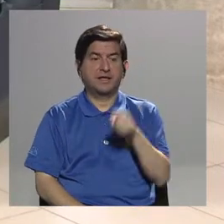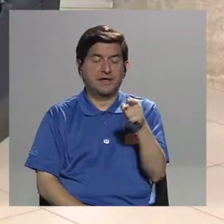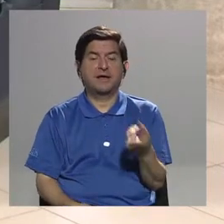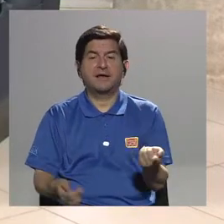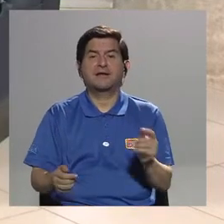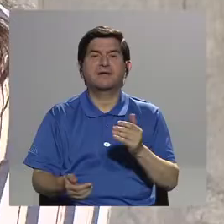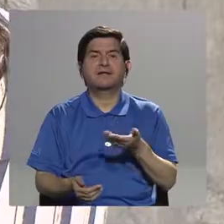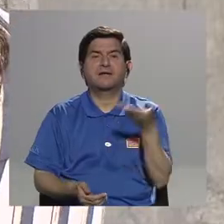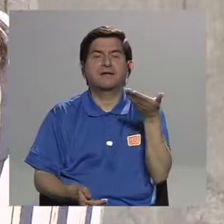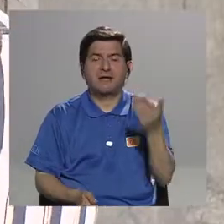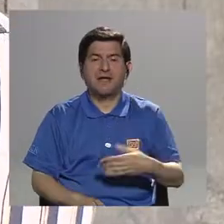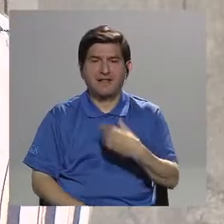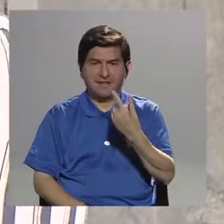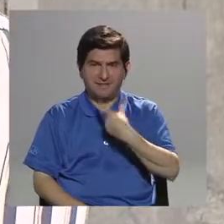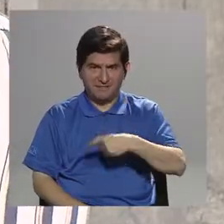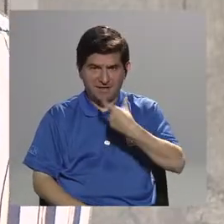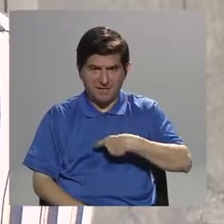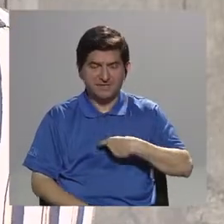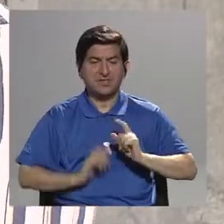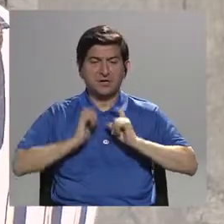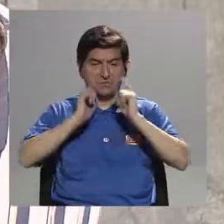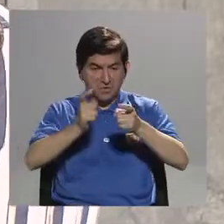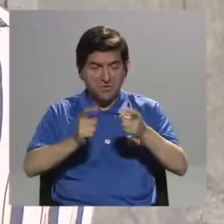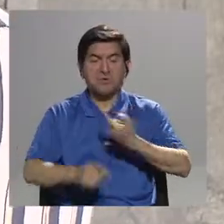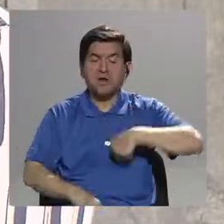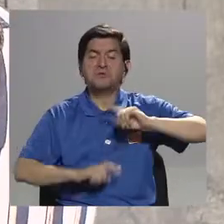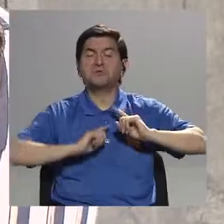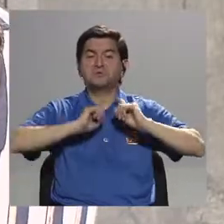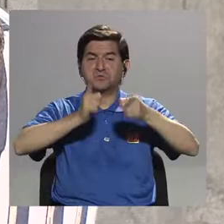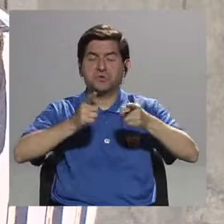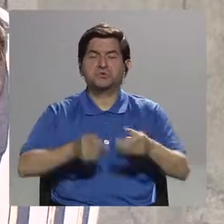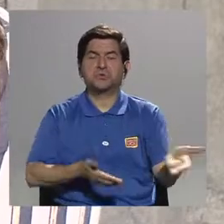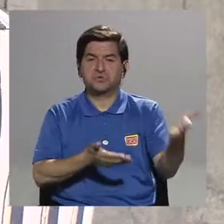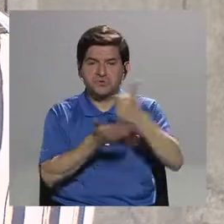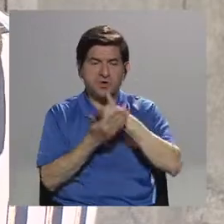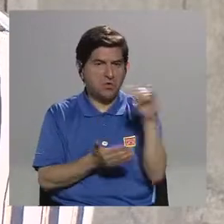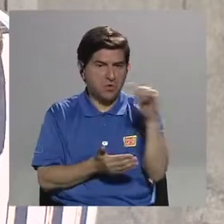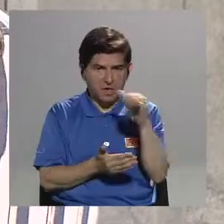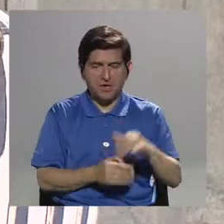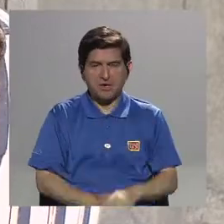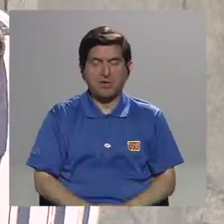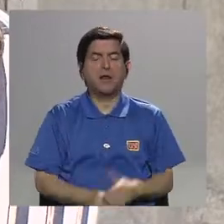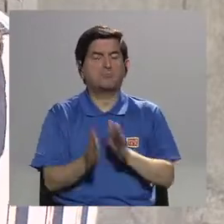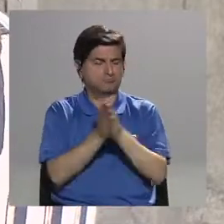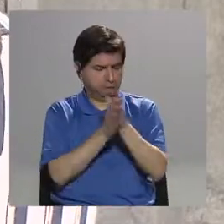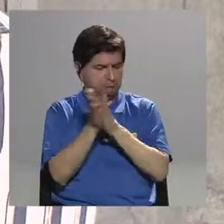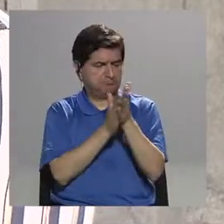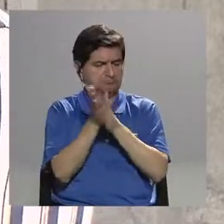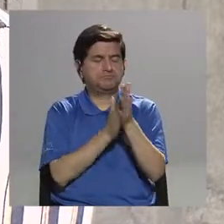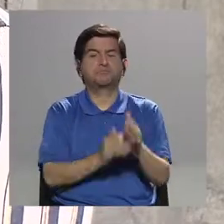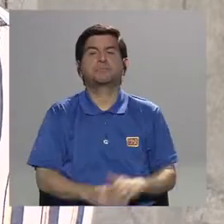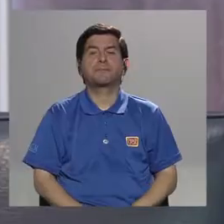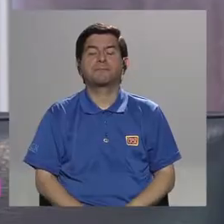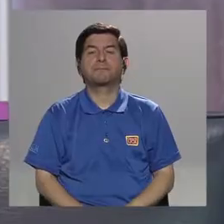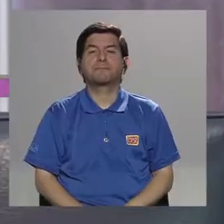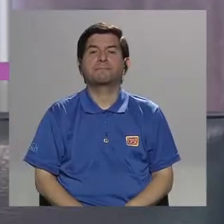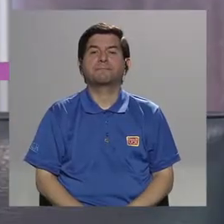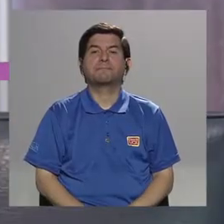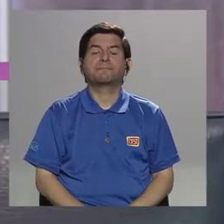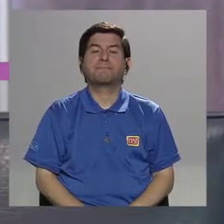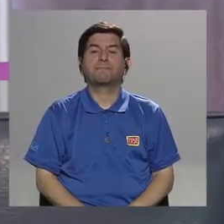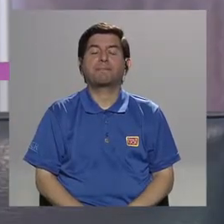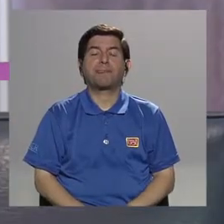deseo de ser donante, nosotros vamos, los recogemos, igual va a ser de mucho provecho. Y si una persona